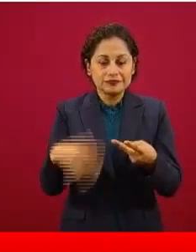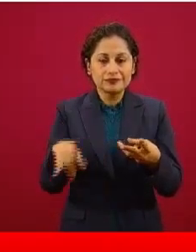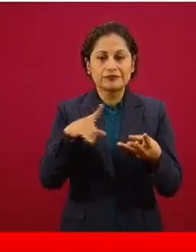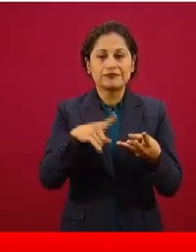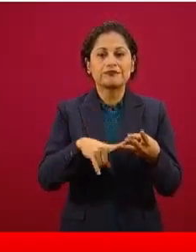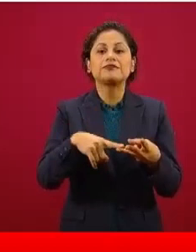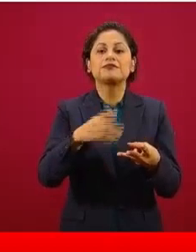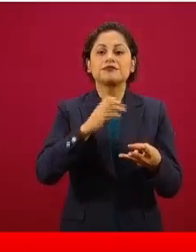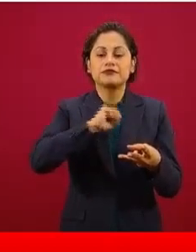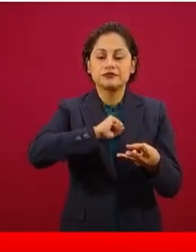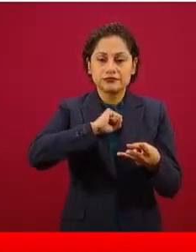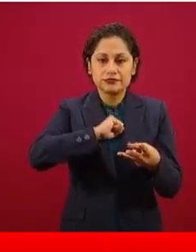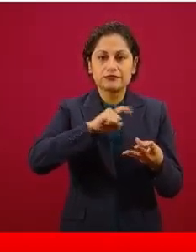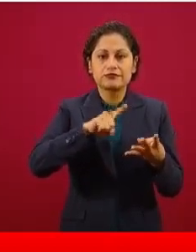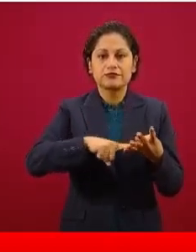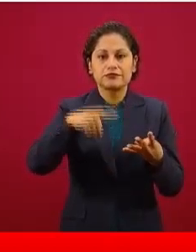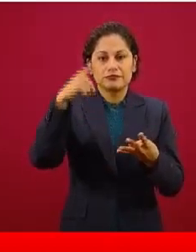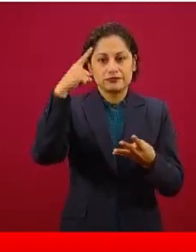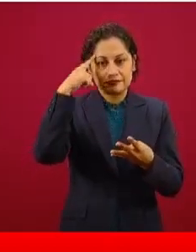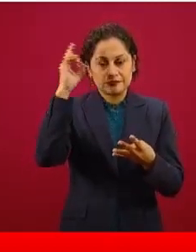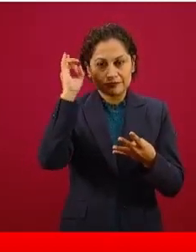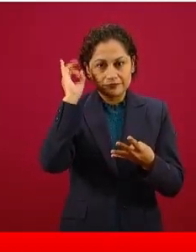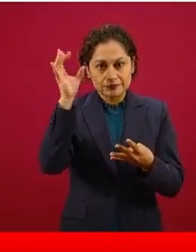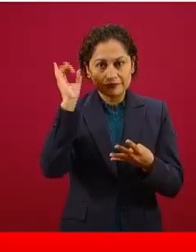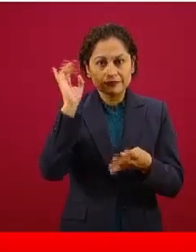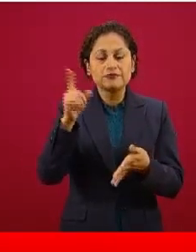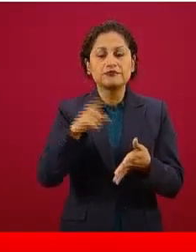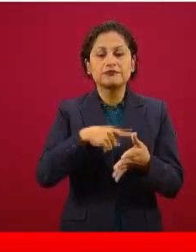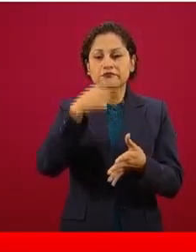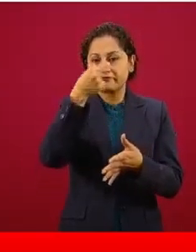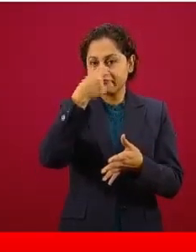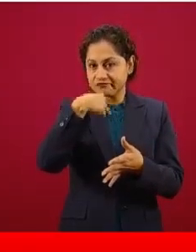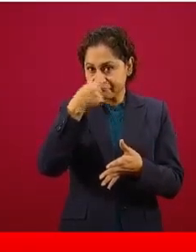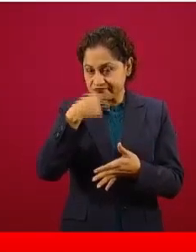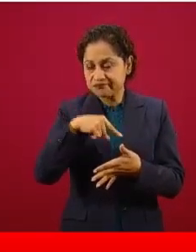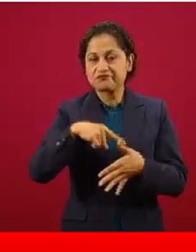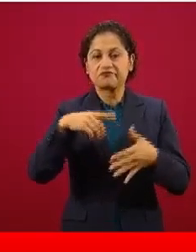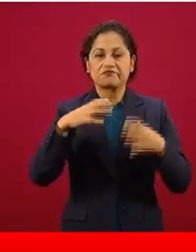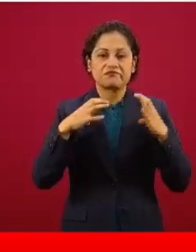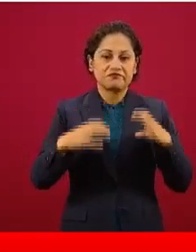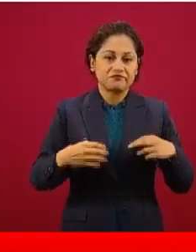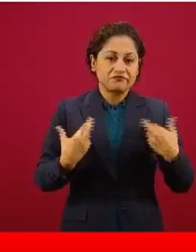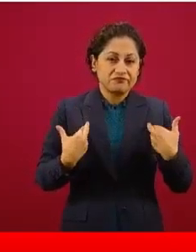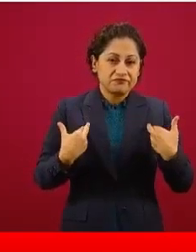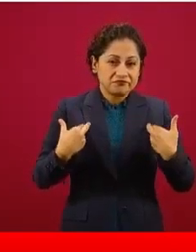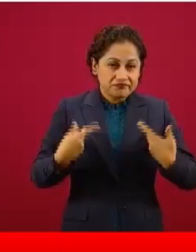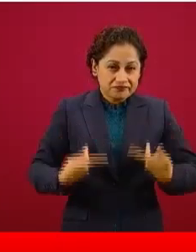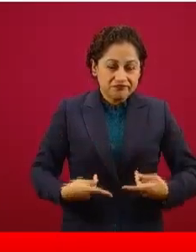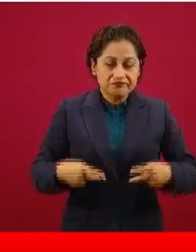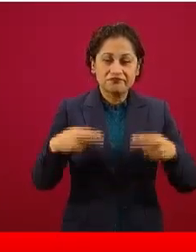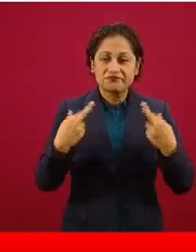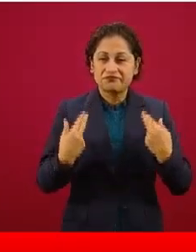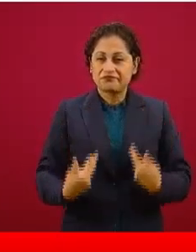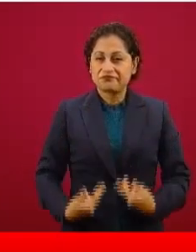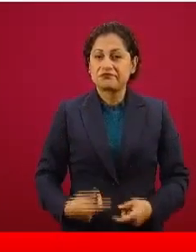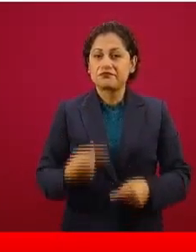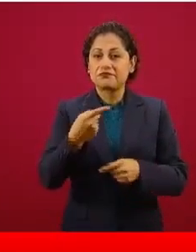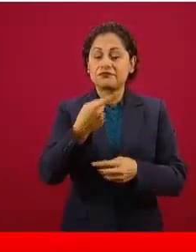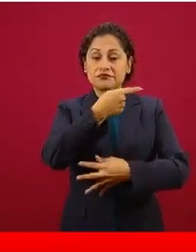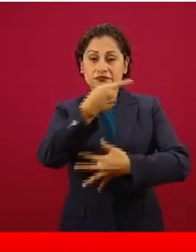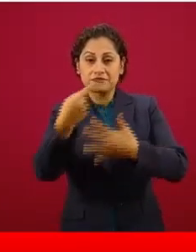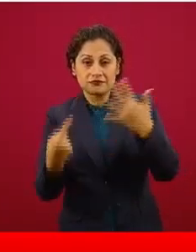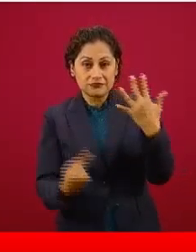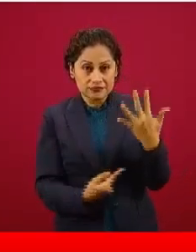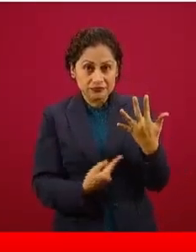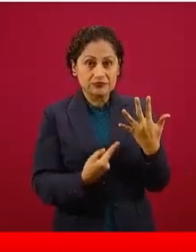cabeza, escurrimiento de la nariz, dolor de cuerpo, etcétera, cuántas de las personas que tienen esas características,